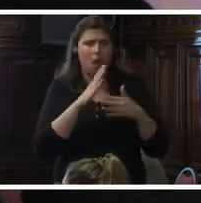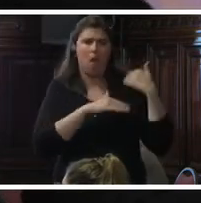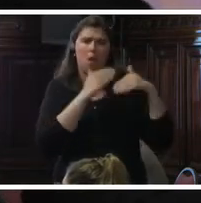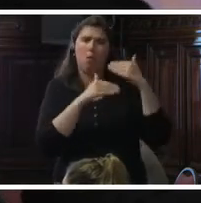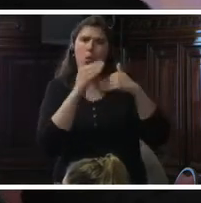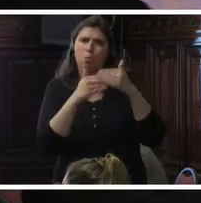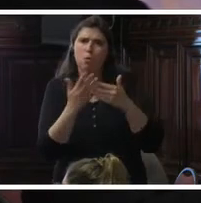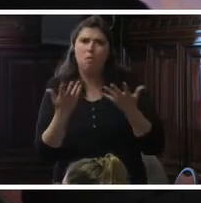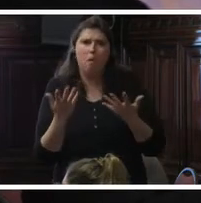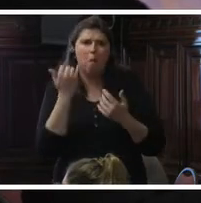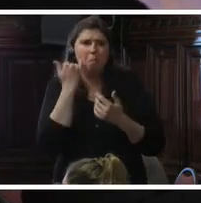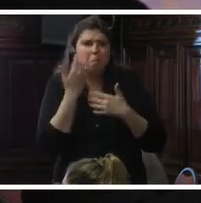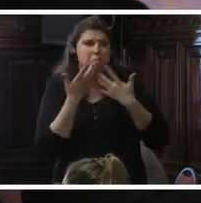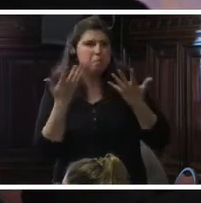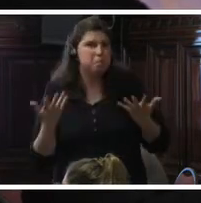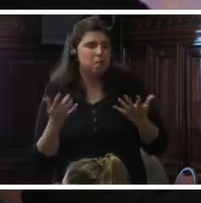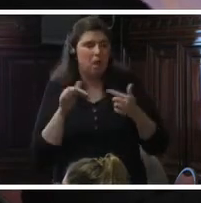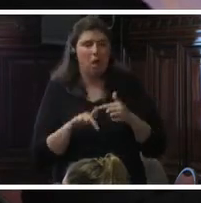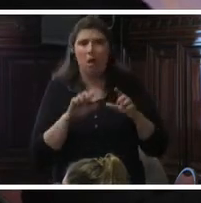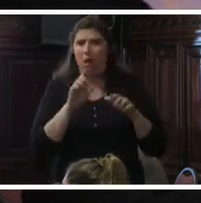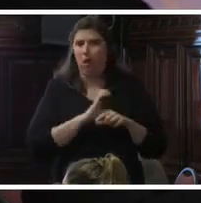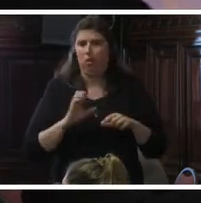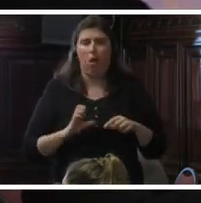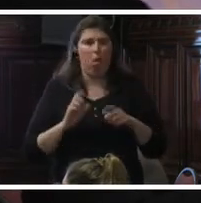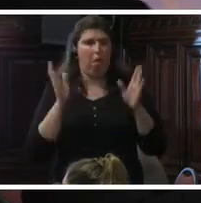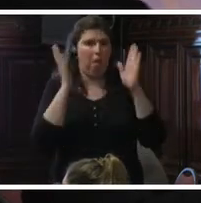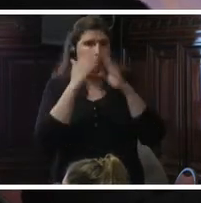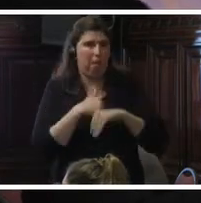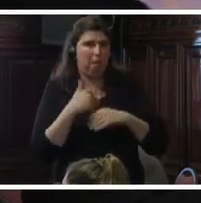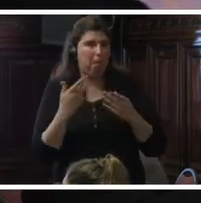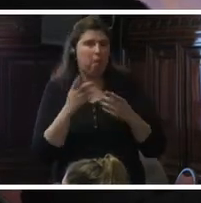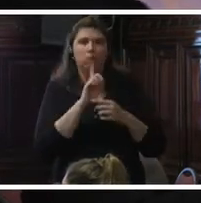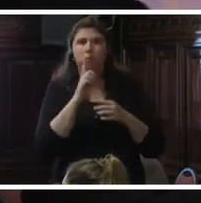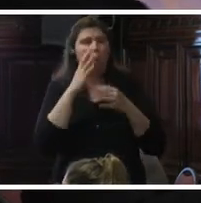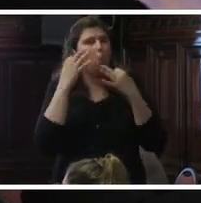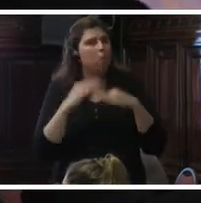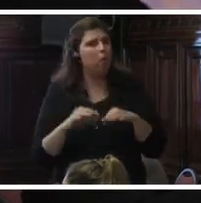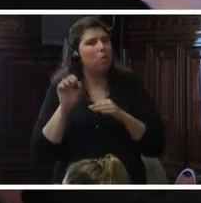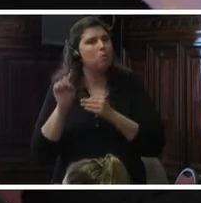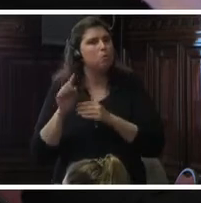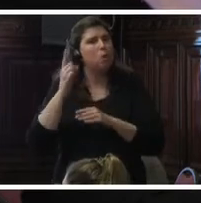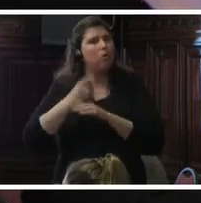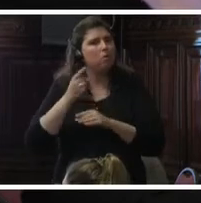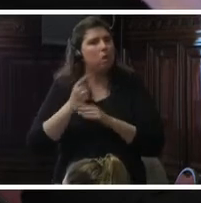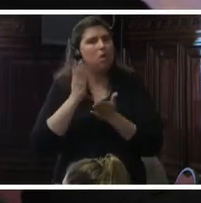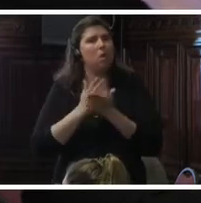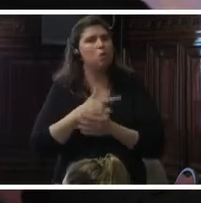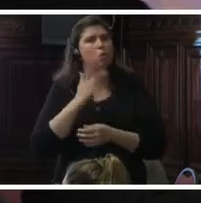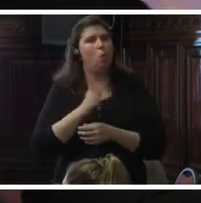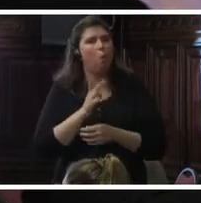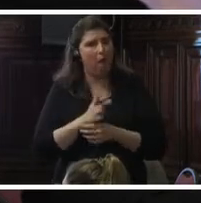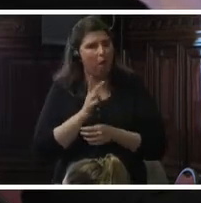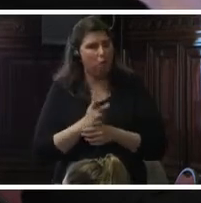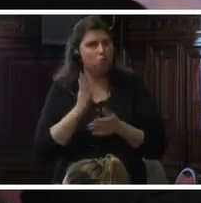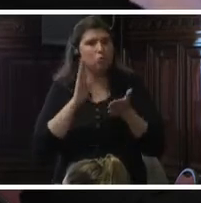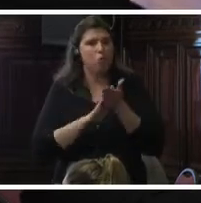generado medidas efectivas del Estado que cumpla con sus obligaciones de derechos humanos, especialmente sobre la salud sexual